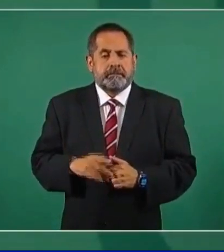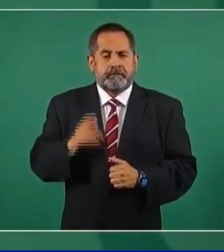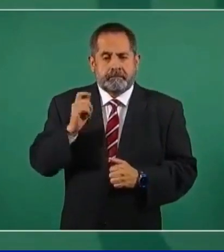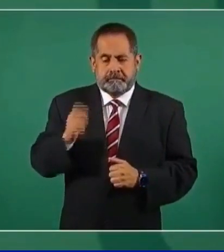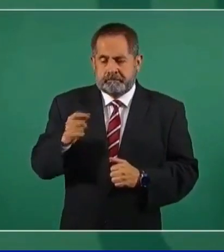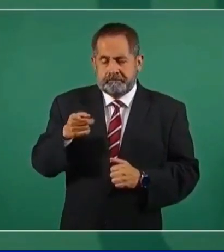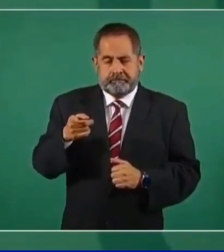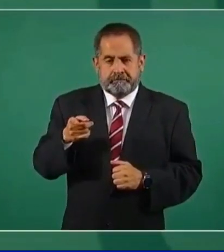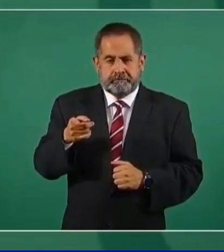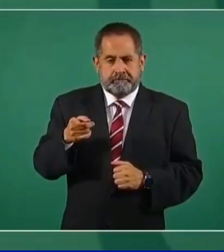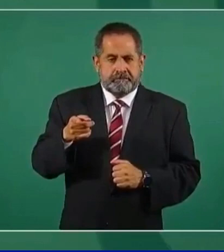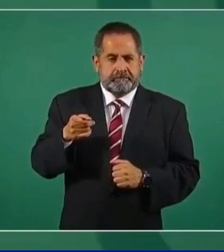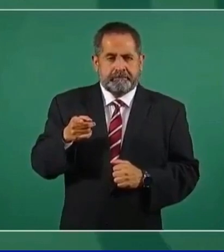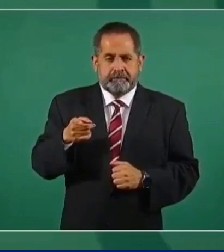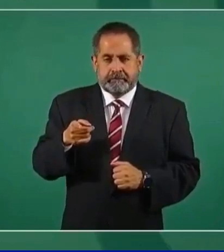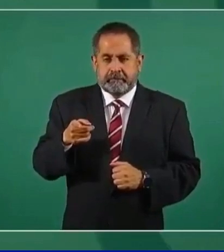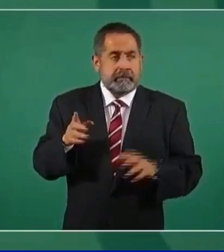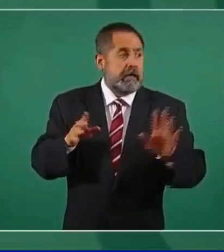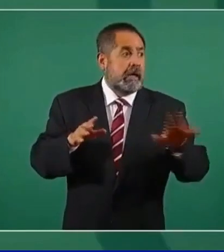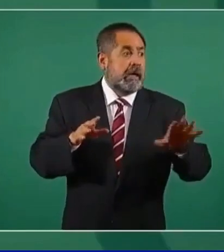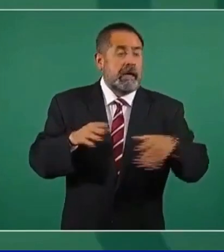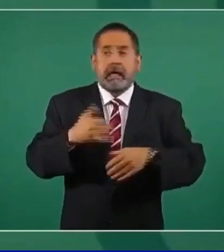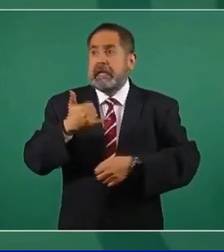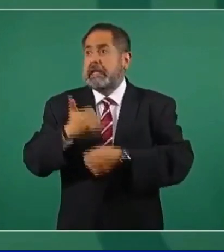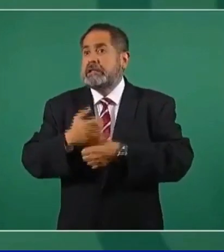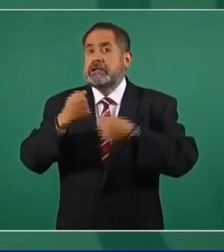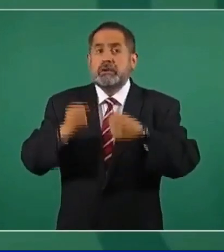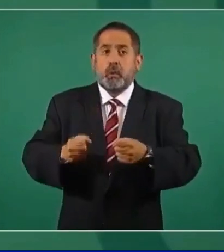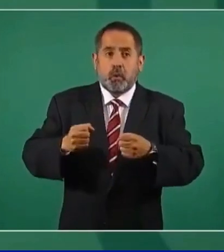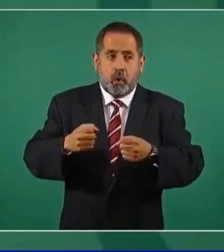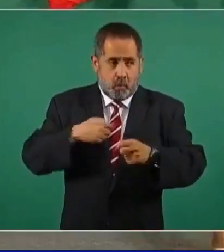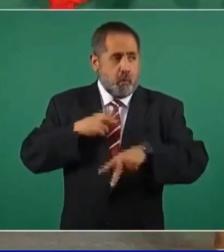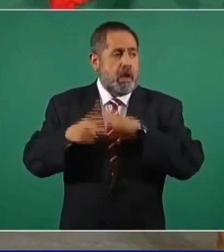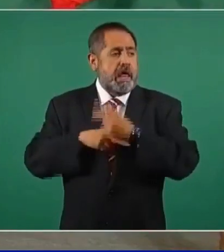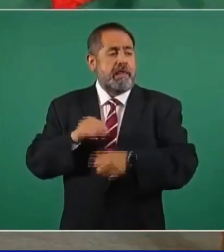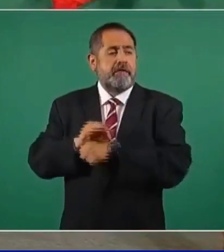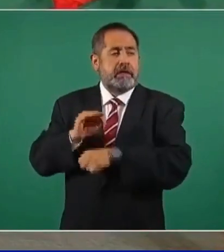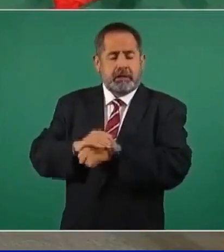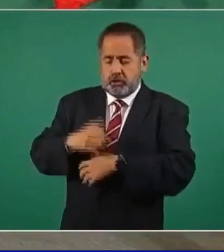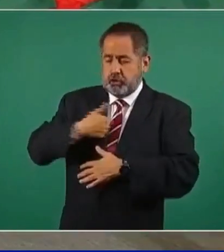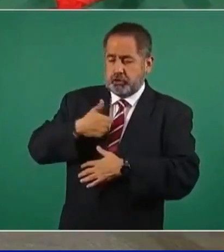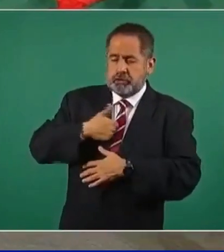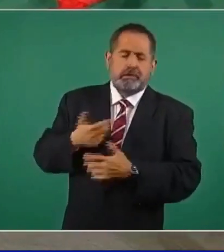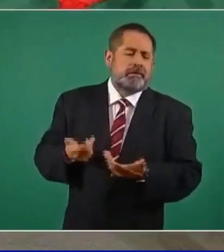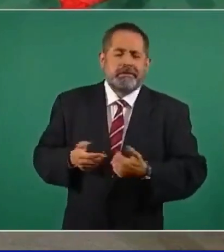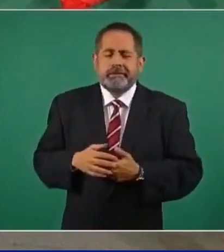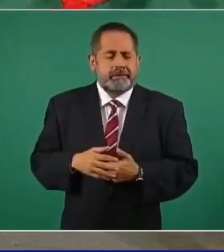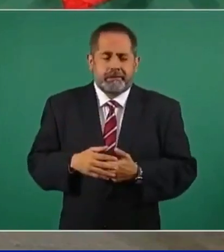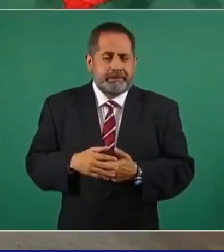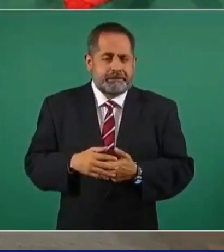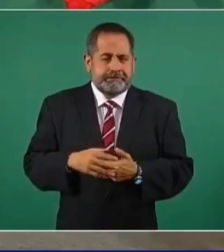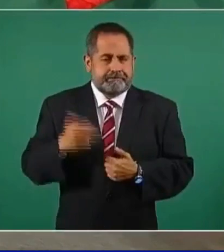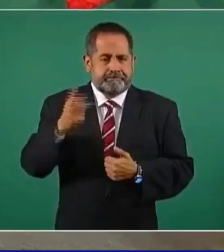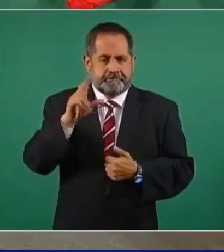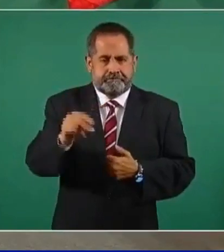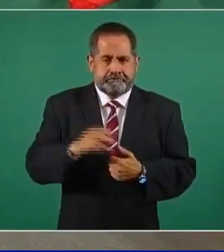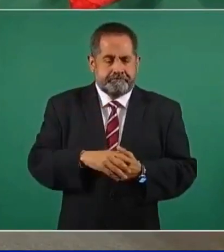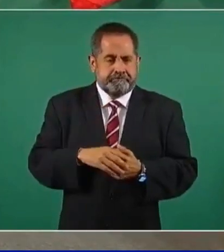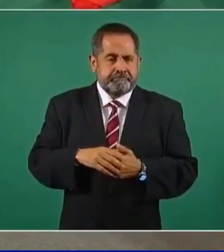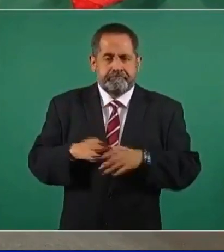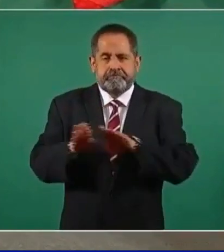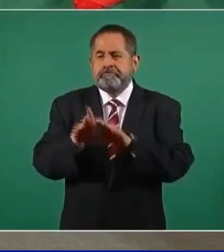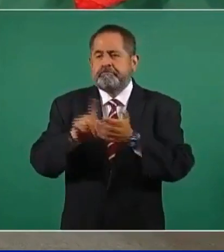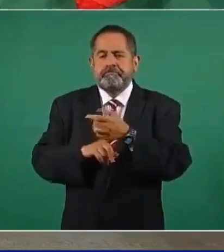supuesta situación de inseguridad, porque se puede esgrimir,